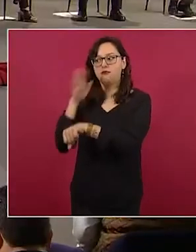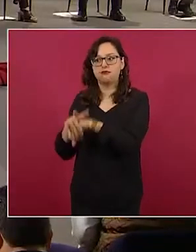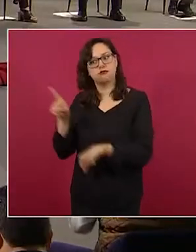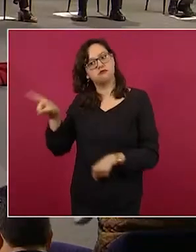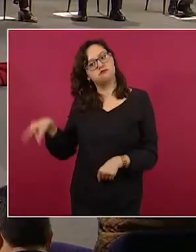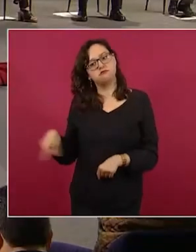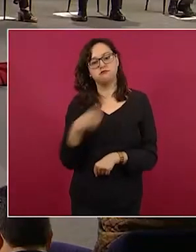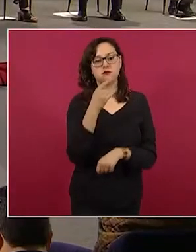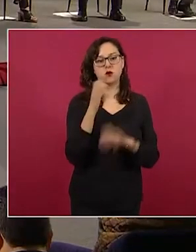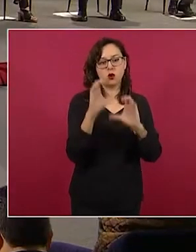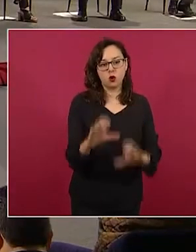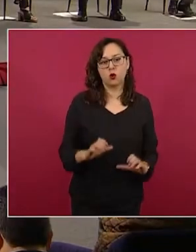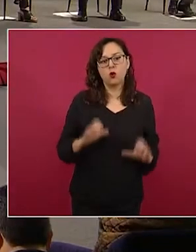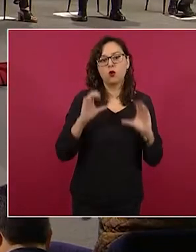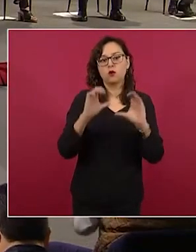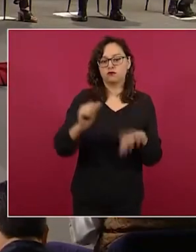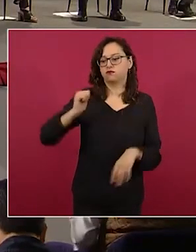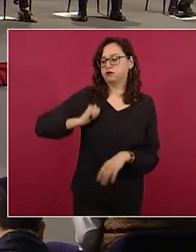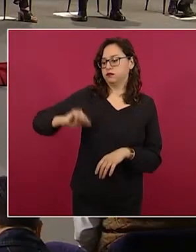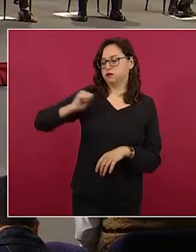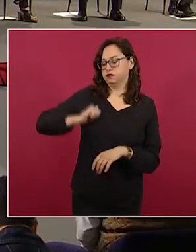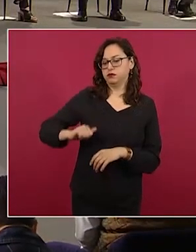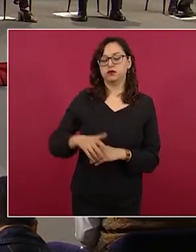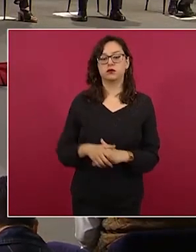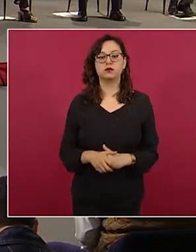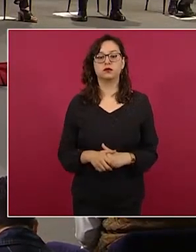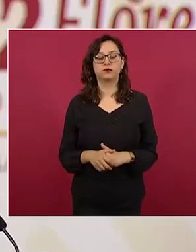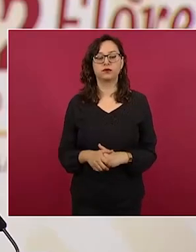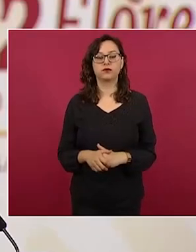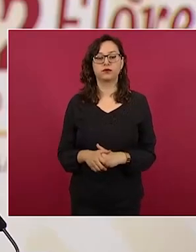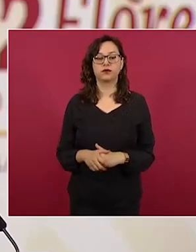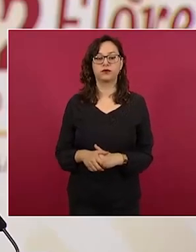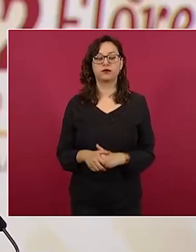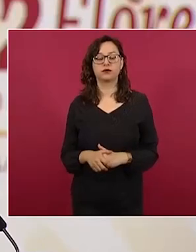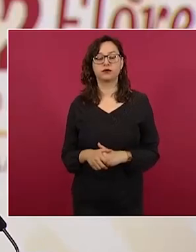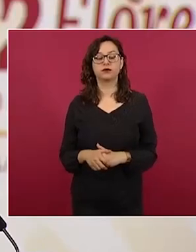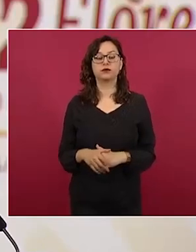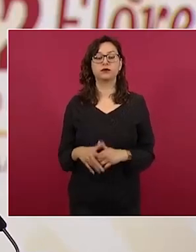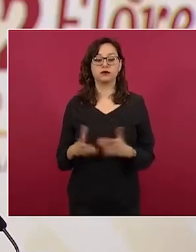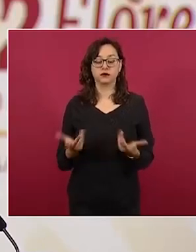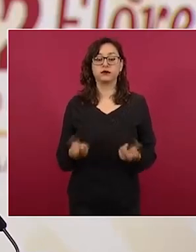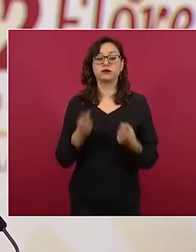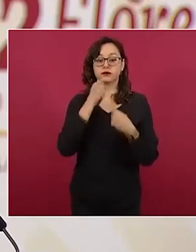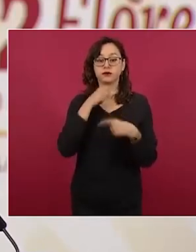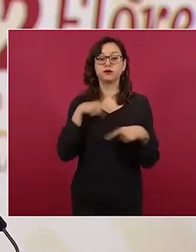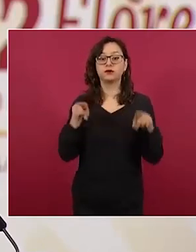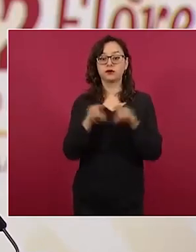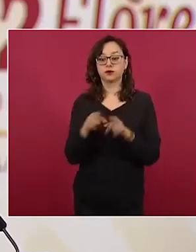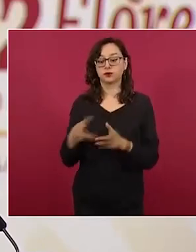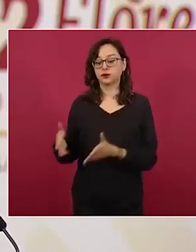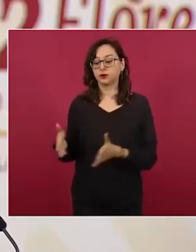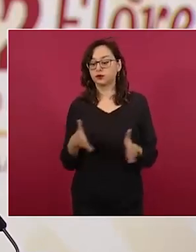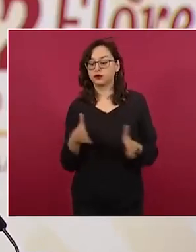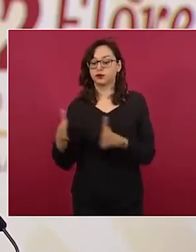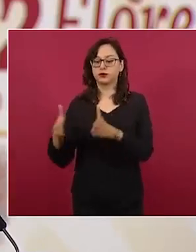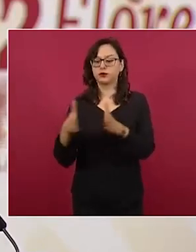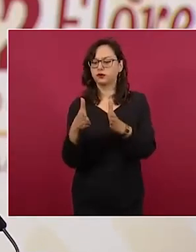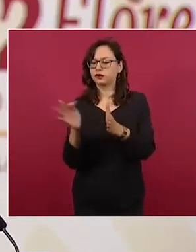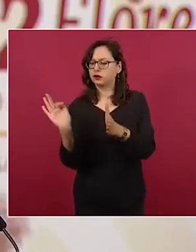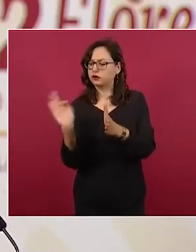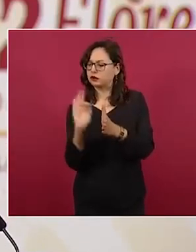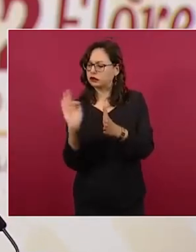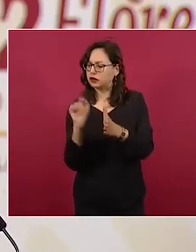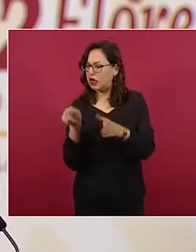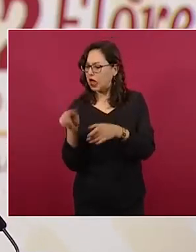preliminares sobre monumentos arqueológicos. Estamos inclusive adecuando el trazo de vía para evitar impactar zonas donde se